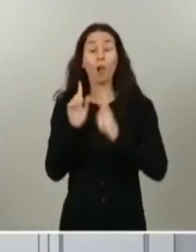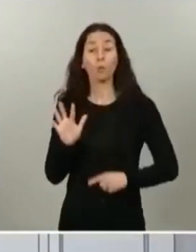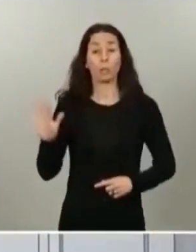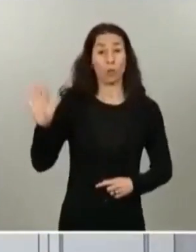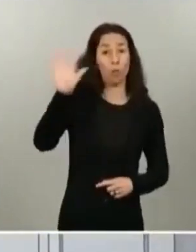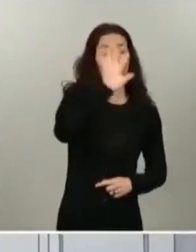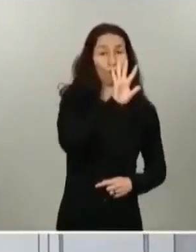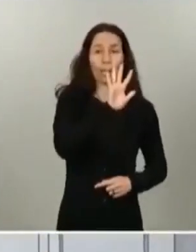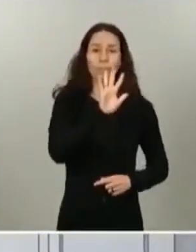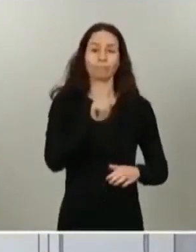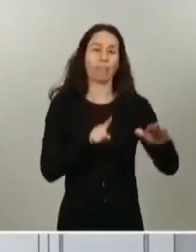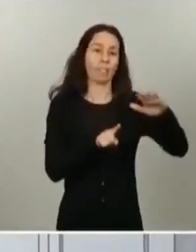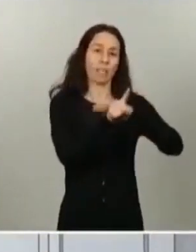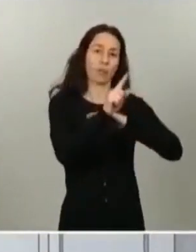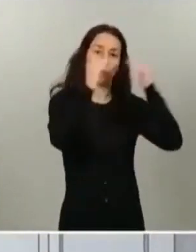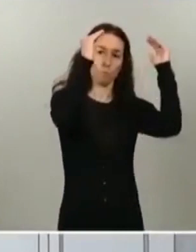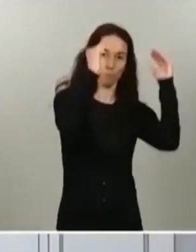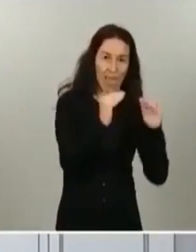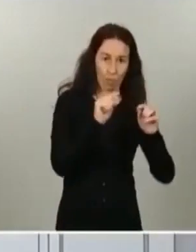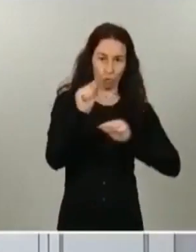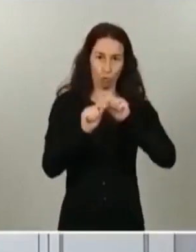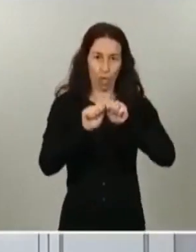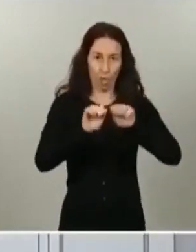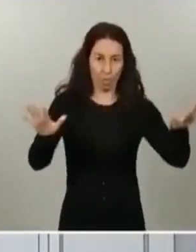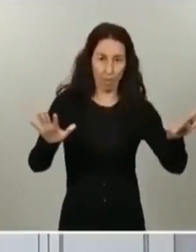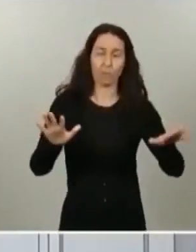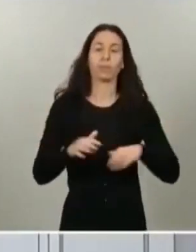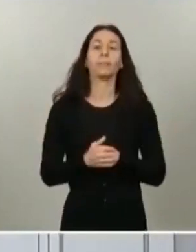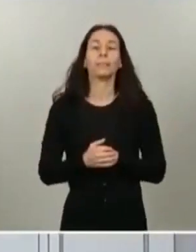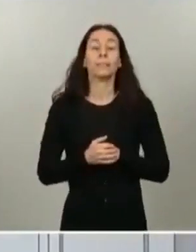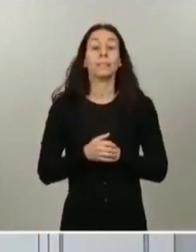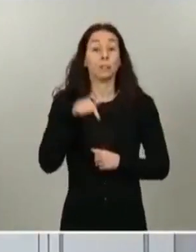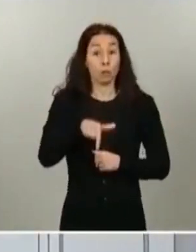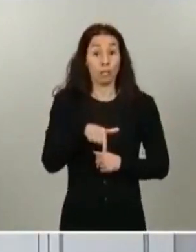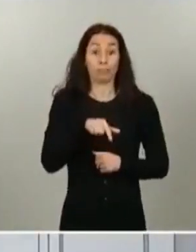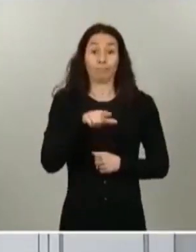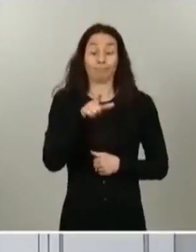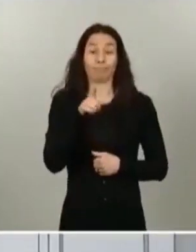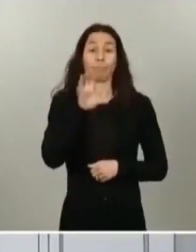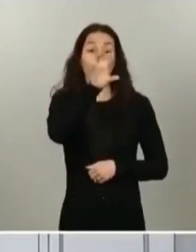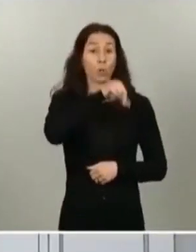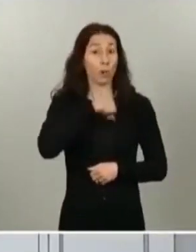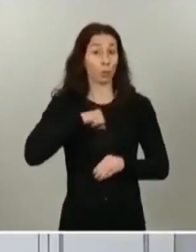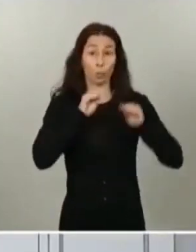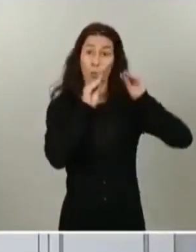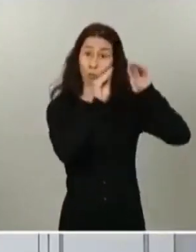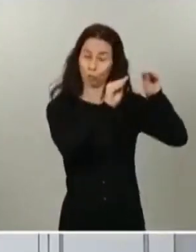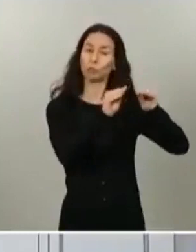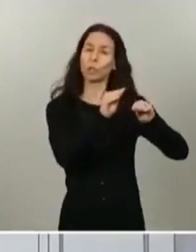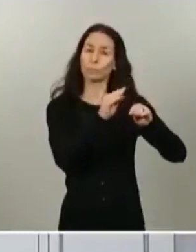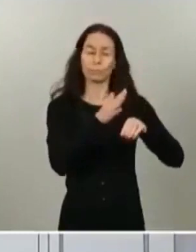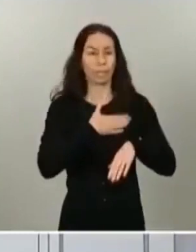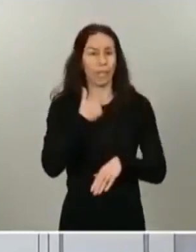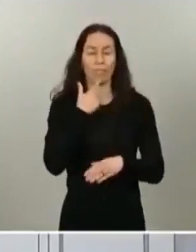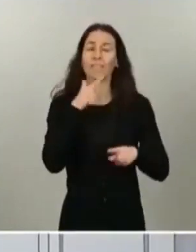lo ha hecho en otras partes del territorio. Por tanto, es una de las comunidades autónomas, insisto, como tantas otras, de las más beneficiadas por el estado